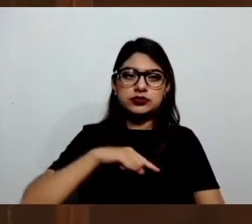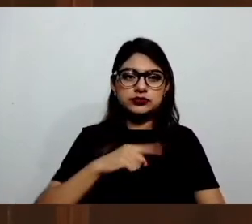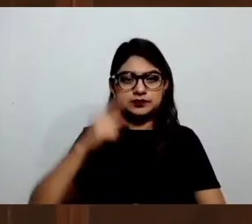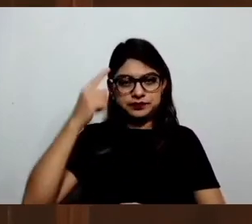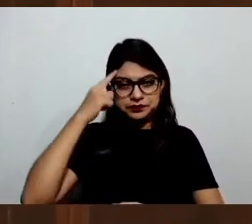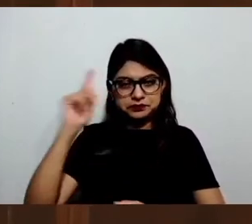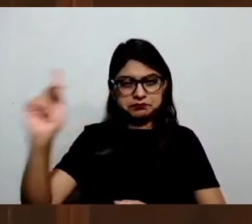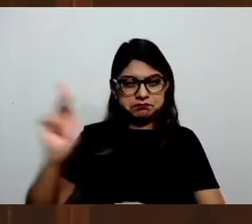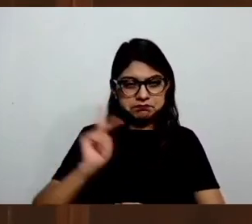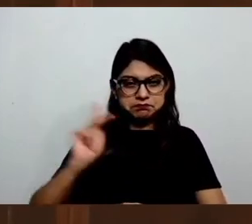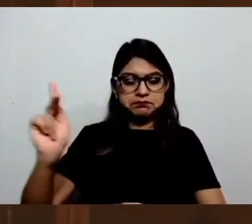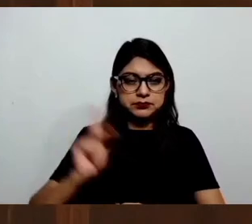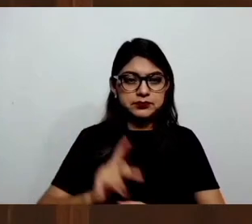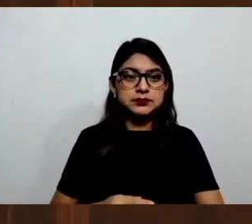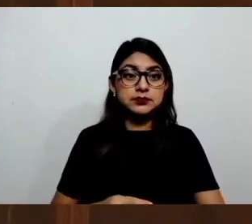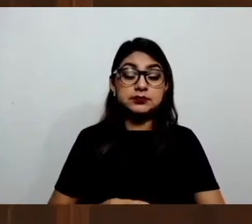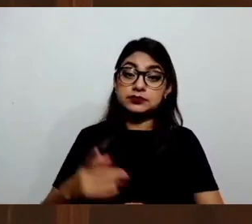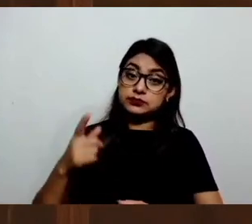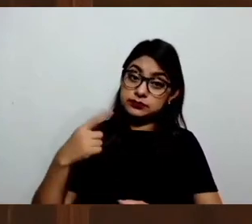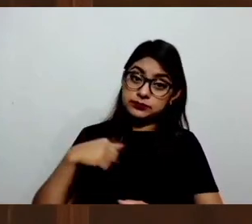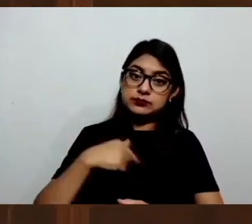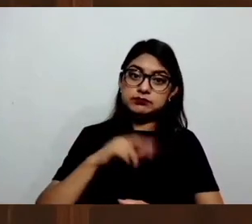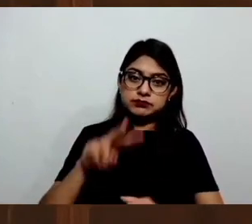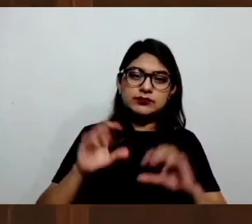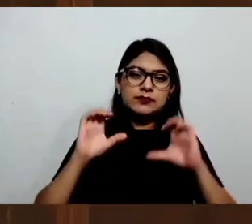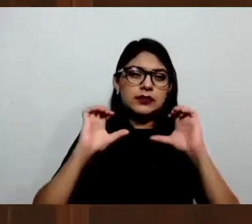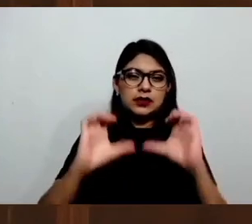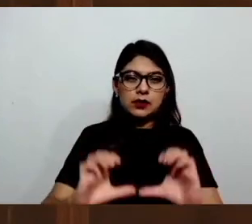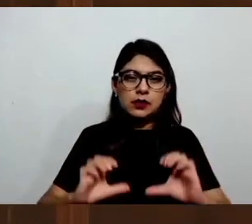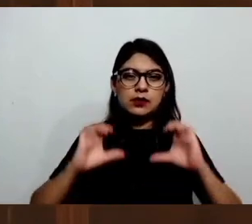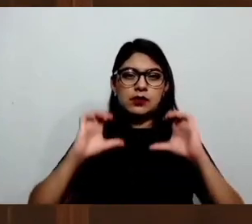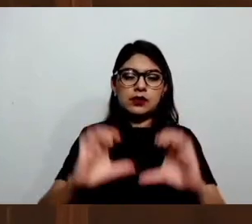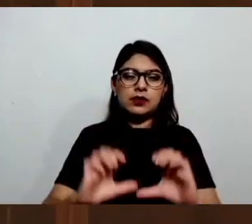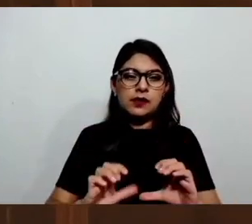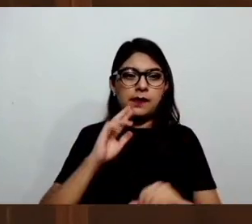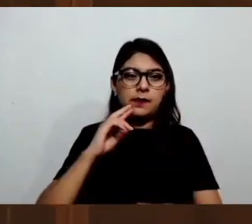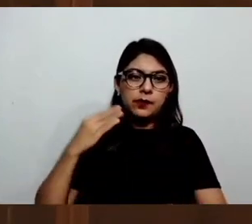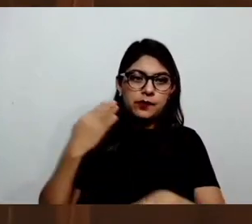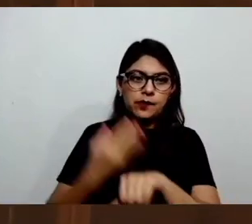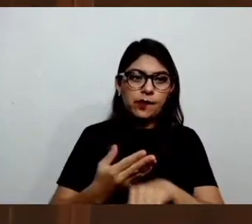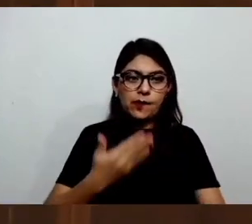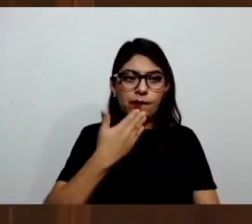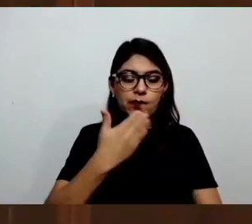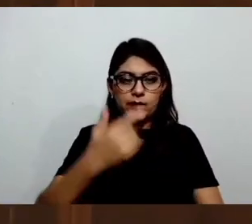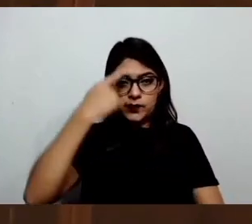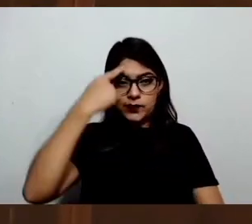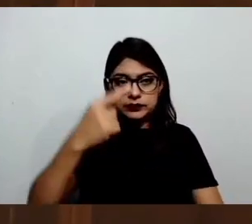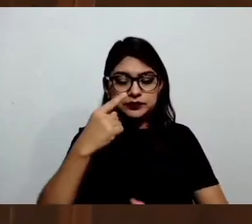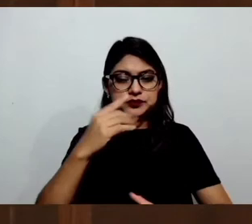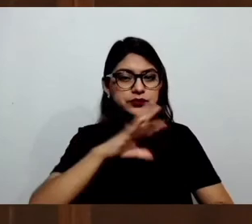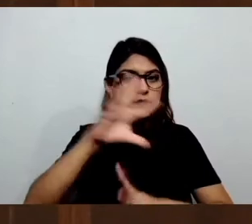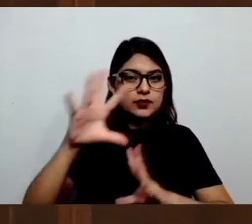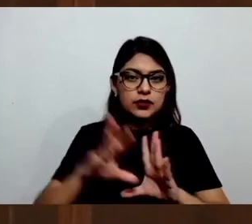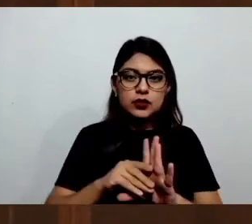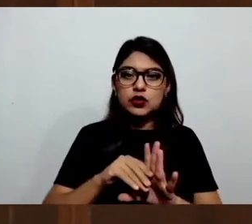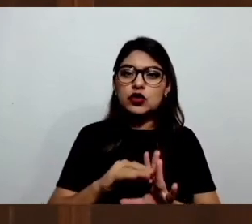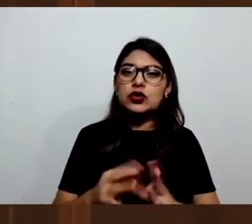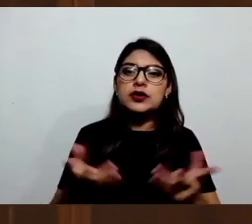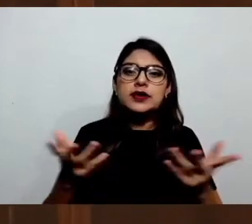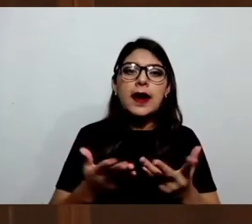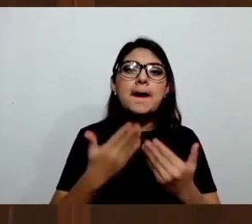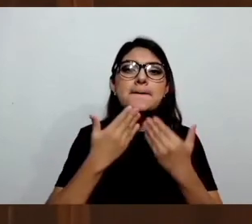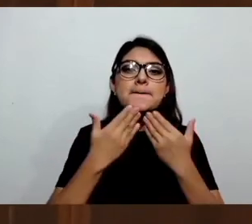Seremos muy cuidadosos y responsables de que las cosas salgan lo mejor posible, siempre